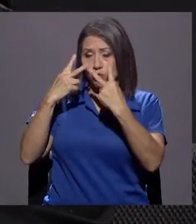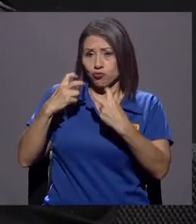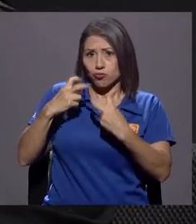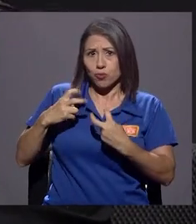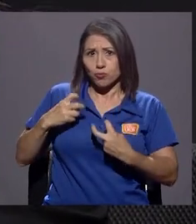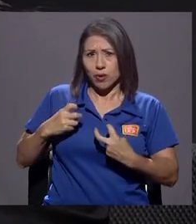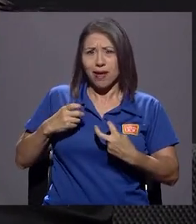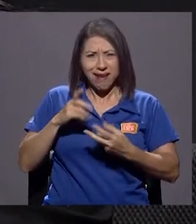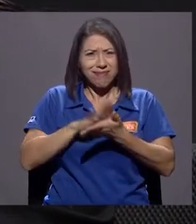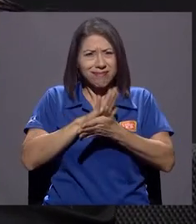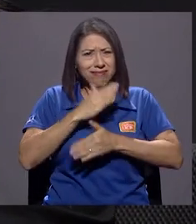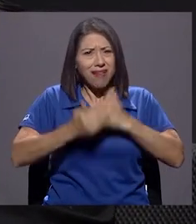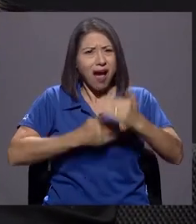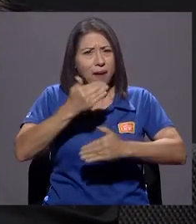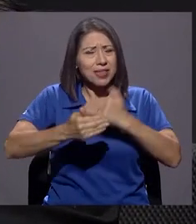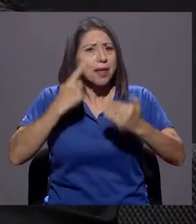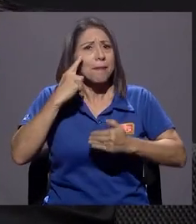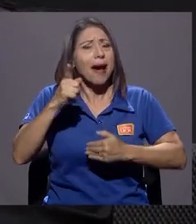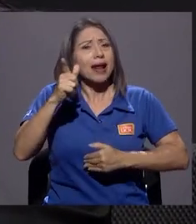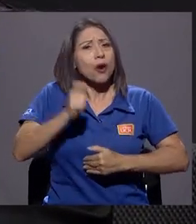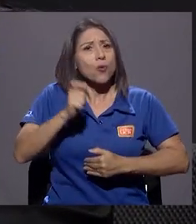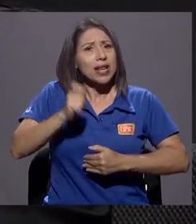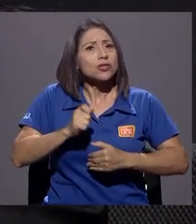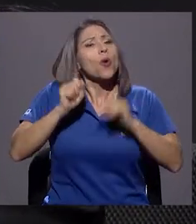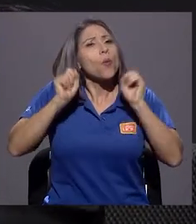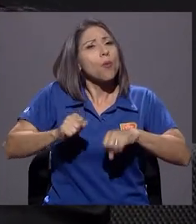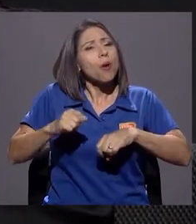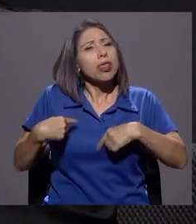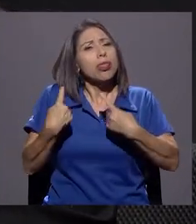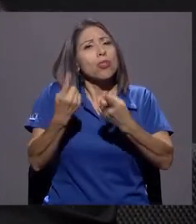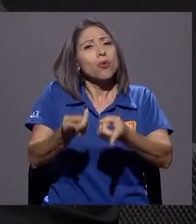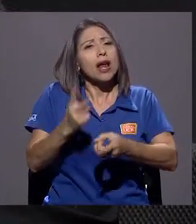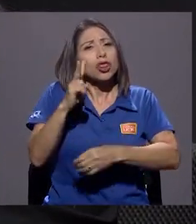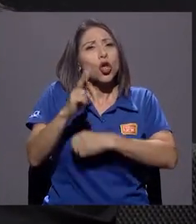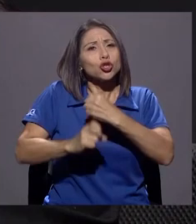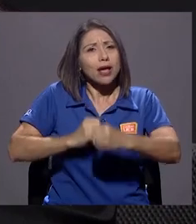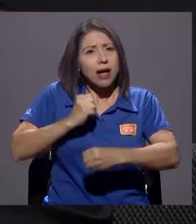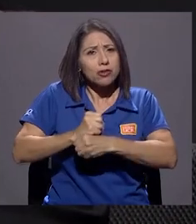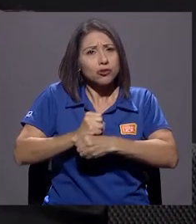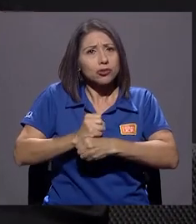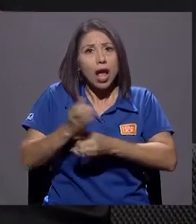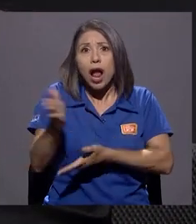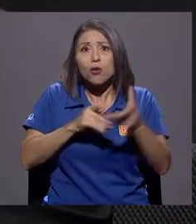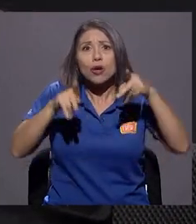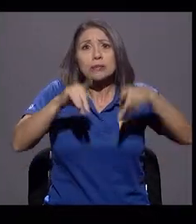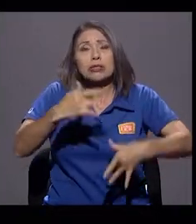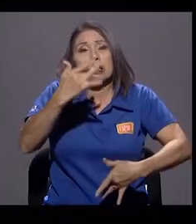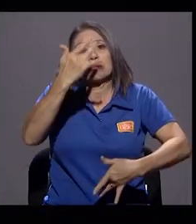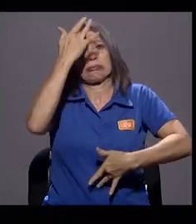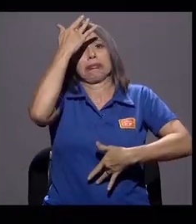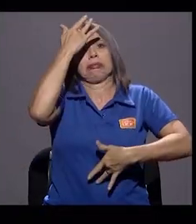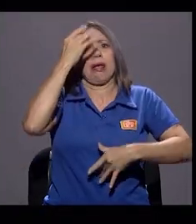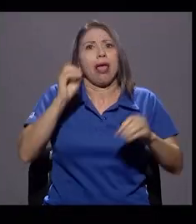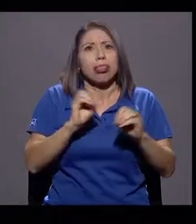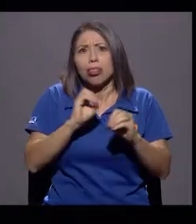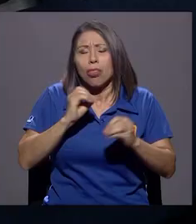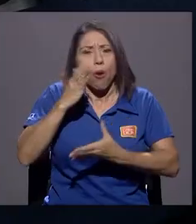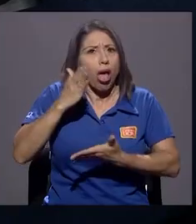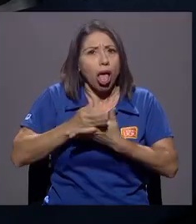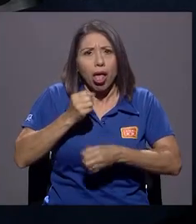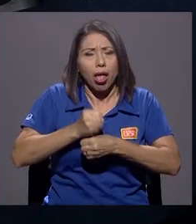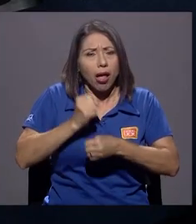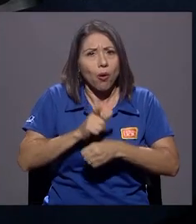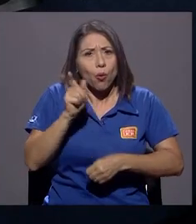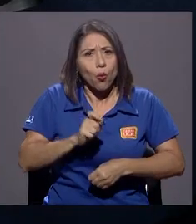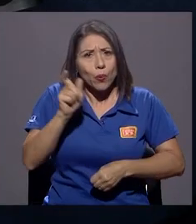jubilación puede durar hasta dos años, y hay personas en un estado sumamente grave que ni siquiera la jubilación. Este, de